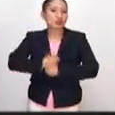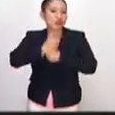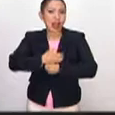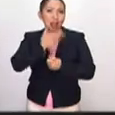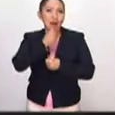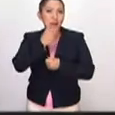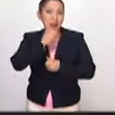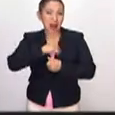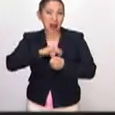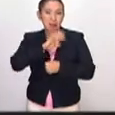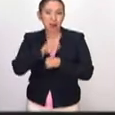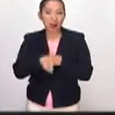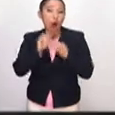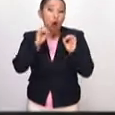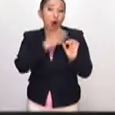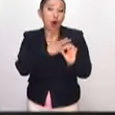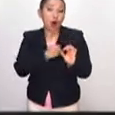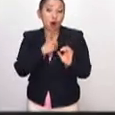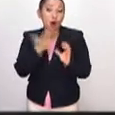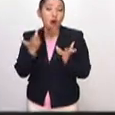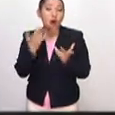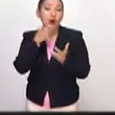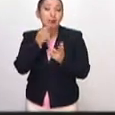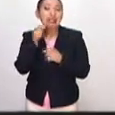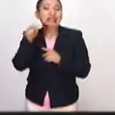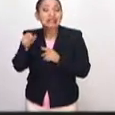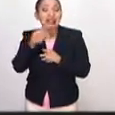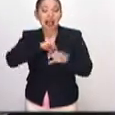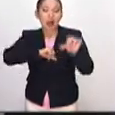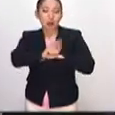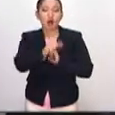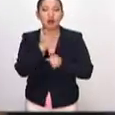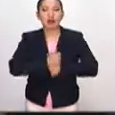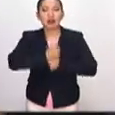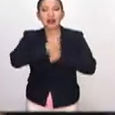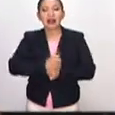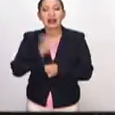del hijo o por la muerte del apóstol y a la versión del martirio de San Andrés.